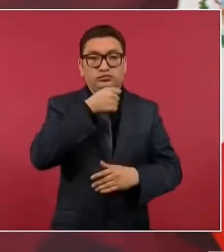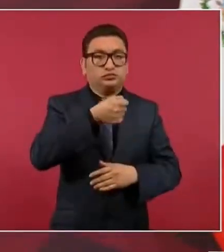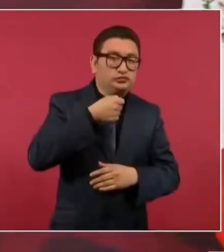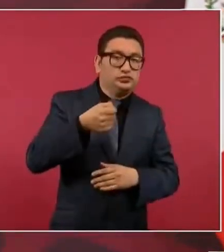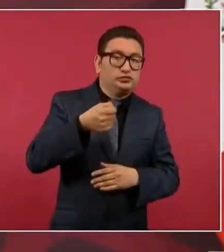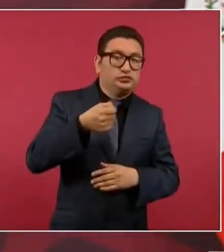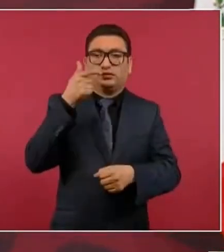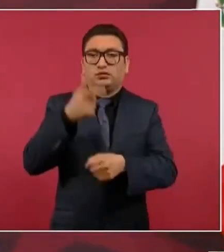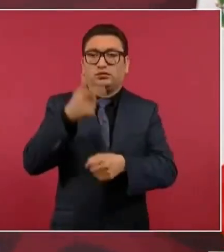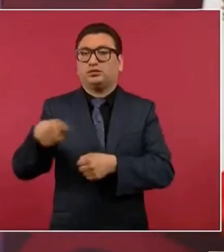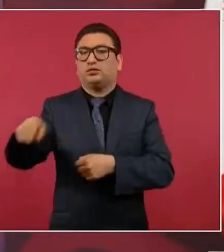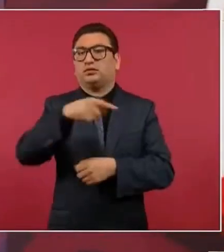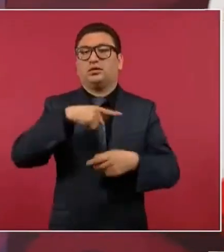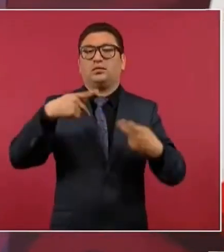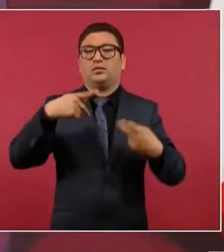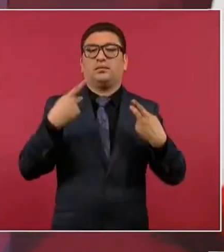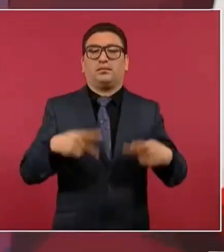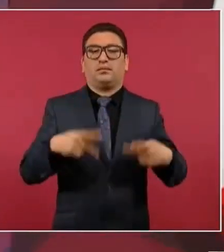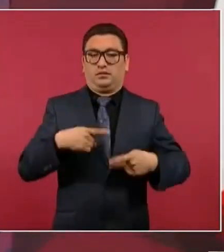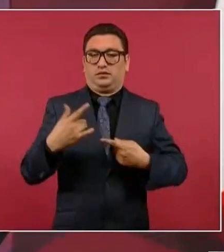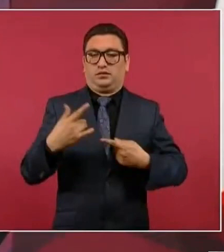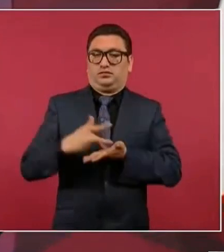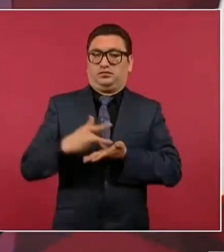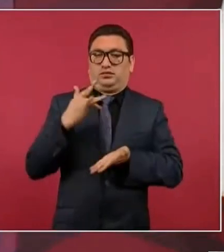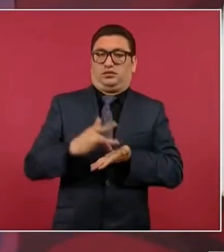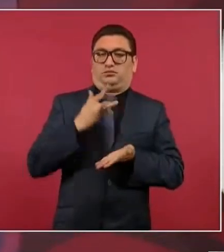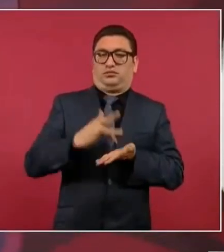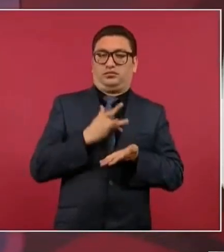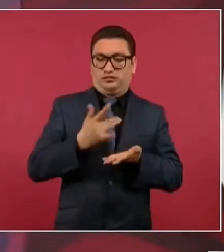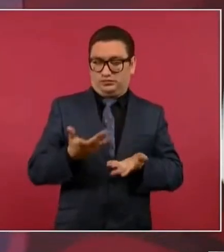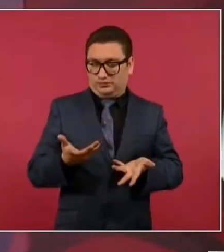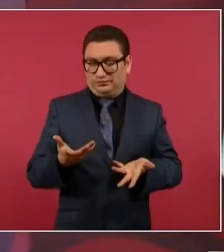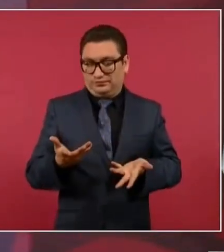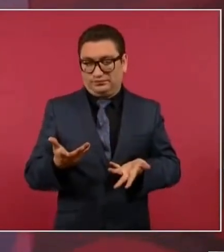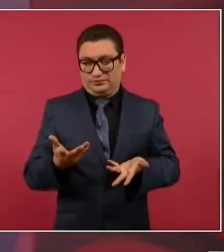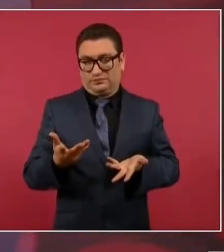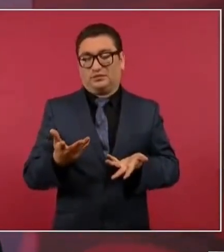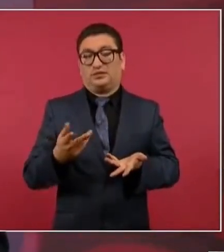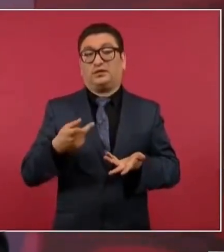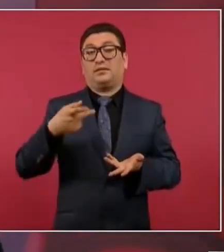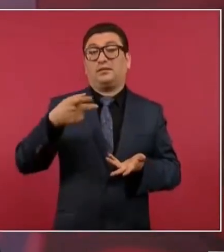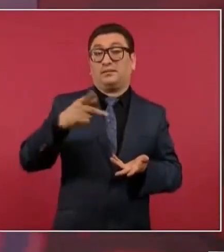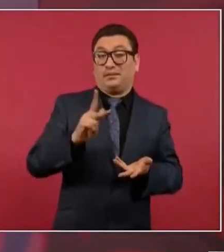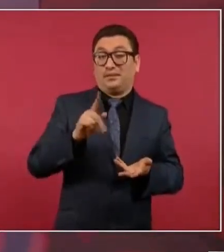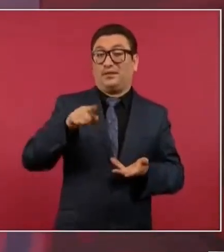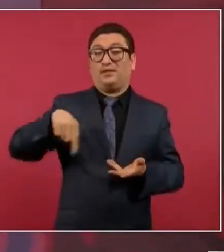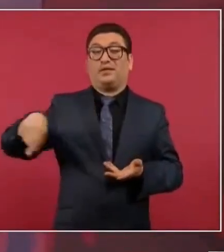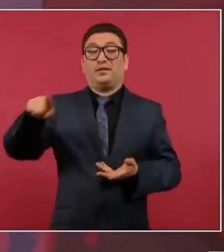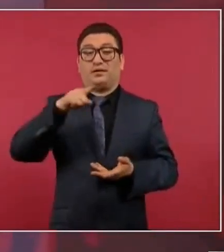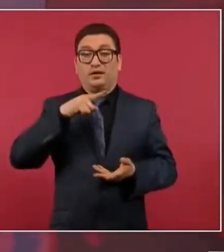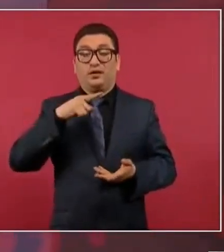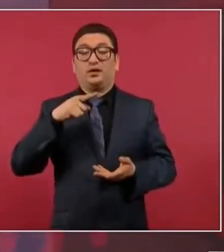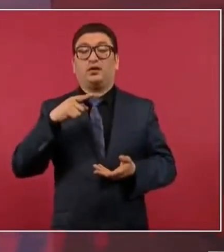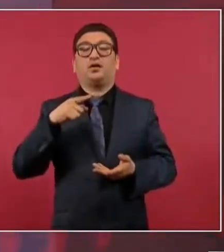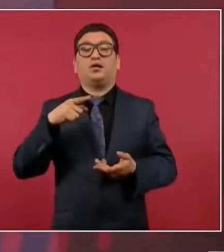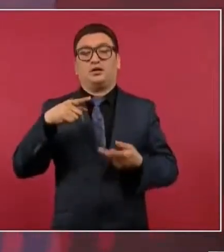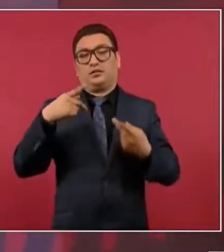que encontraron es que la gente nos apoya. Sin embargo, los corresponsales